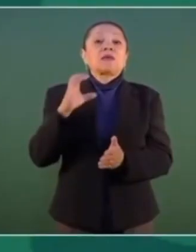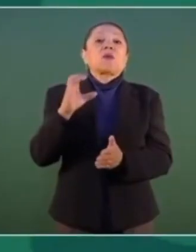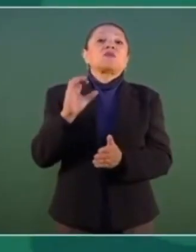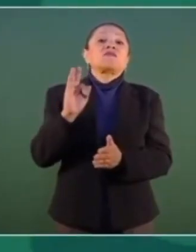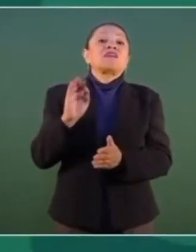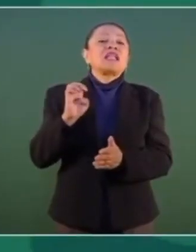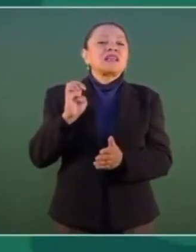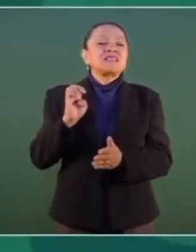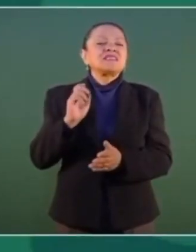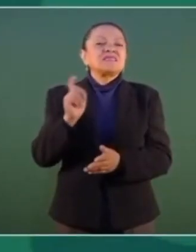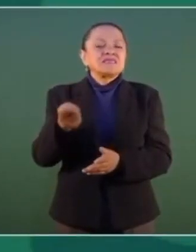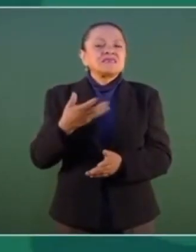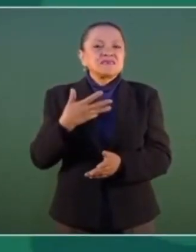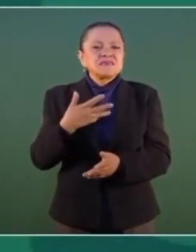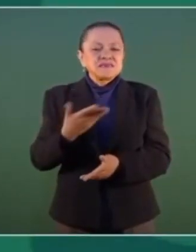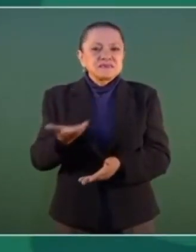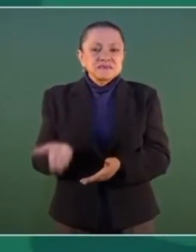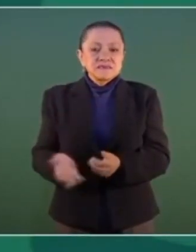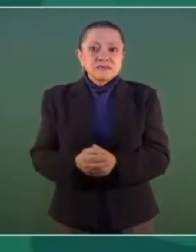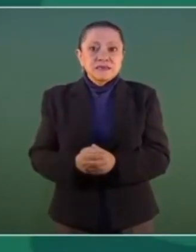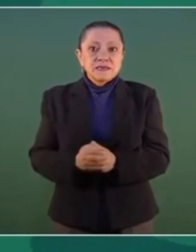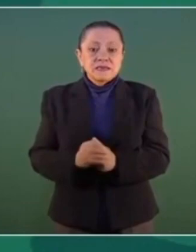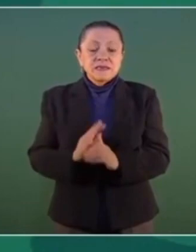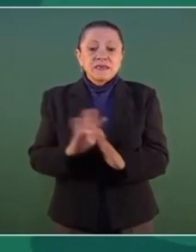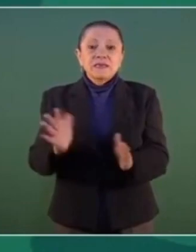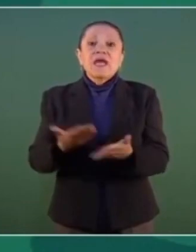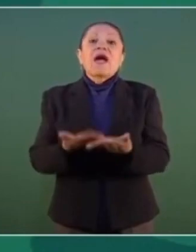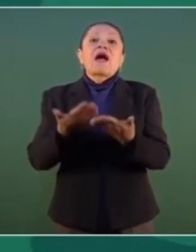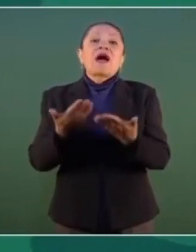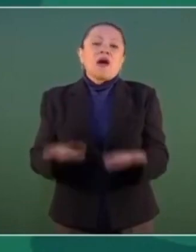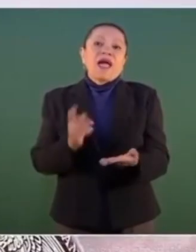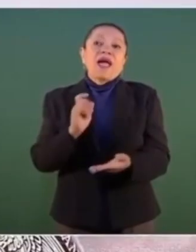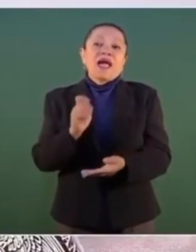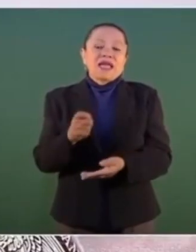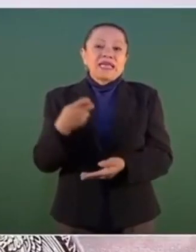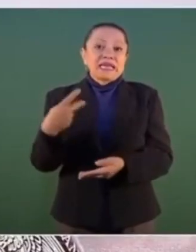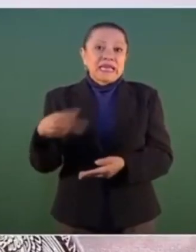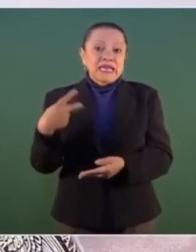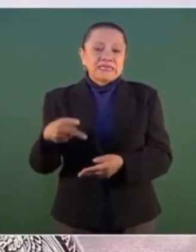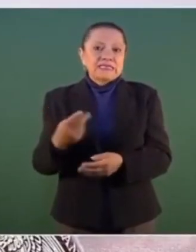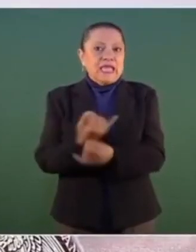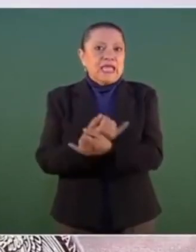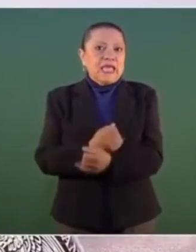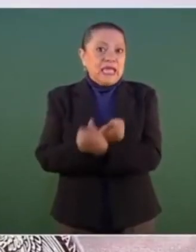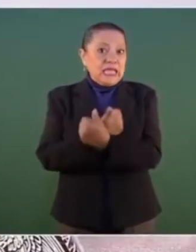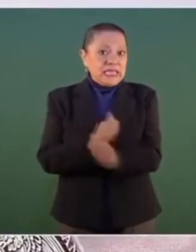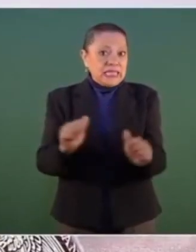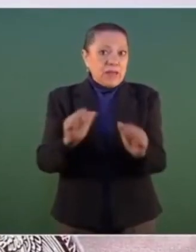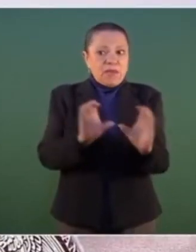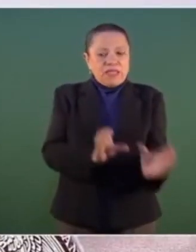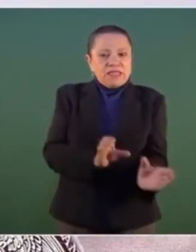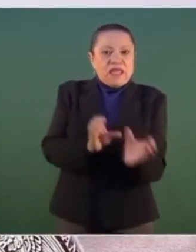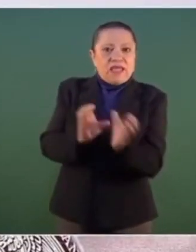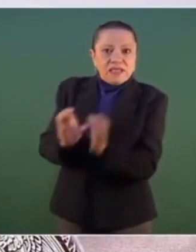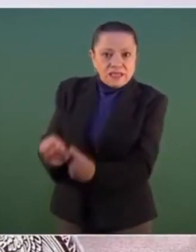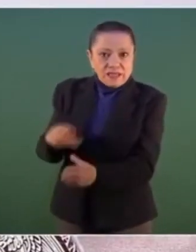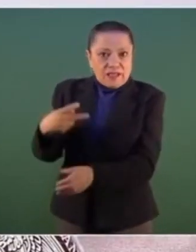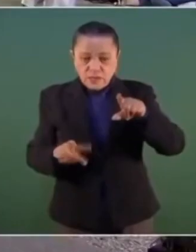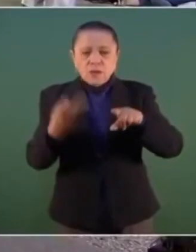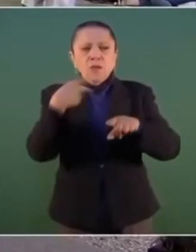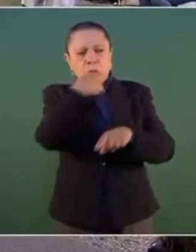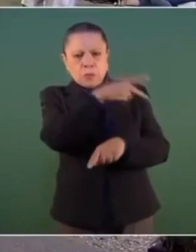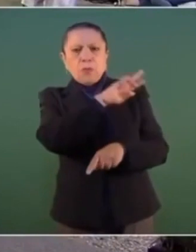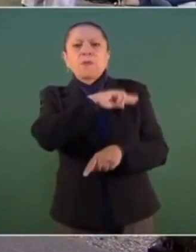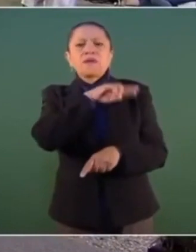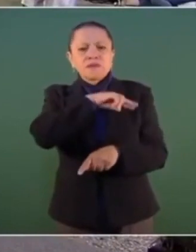delincuencia avanzara en territorios o permeara organismos y corporaciones. La petición fue hecha en un oficio en el que